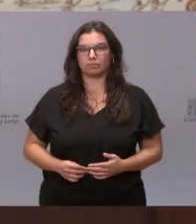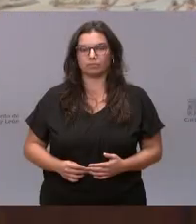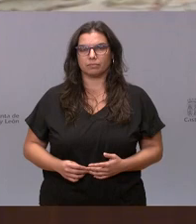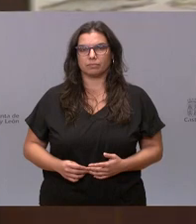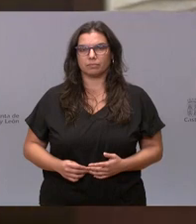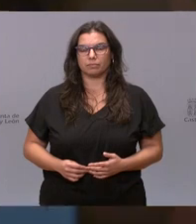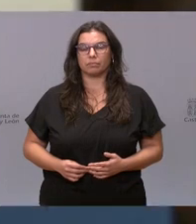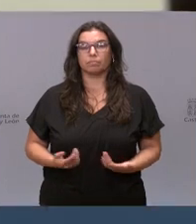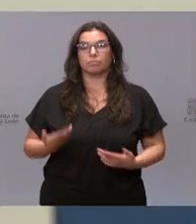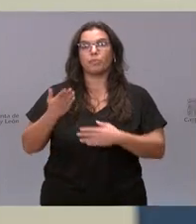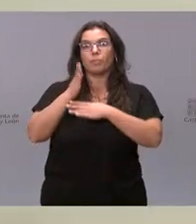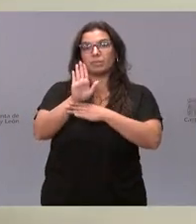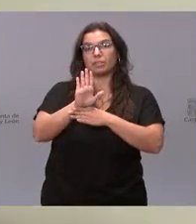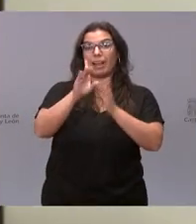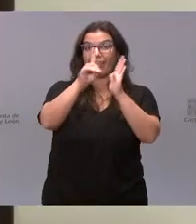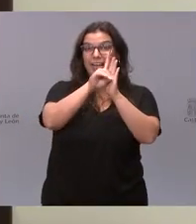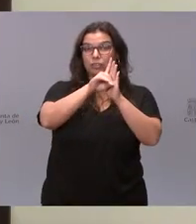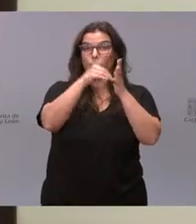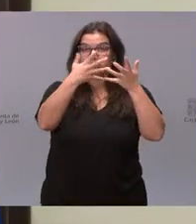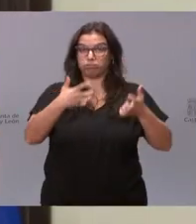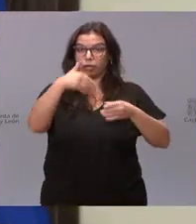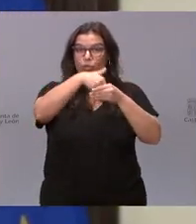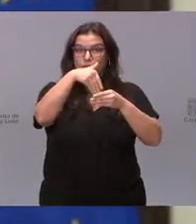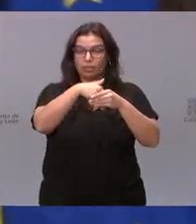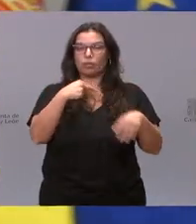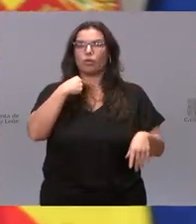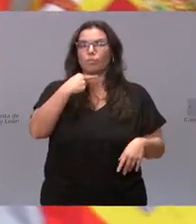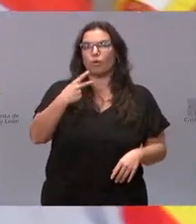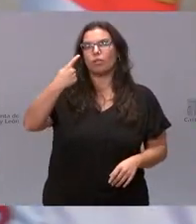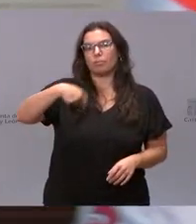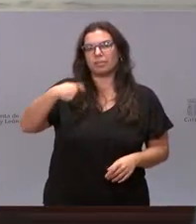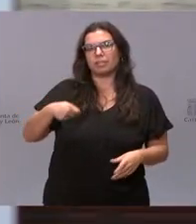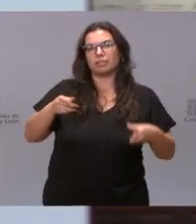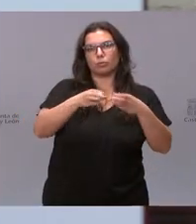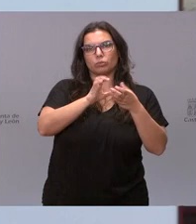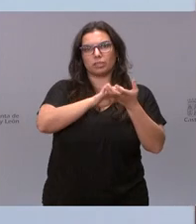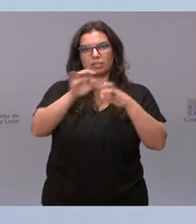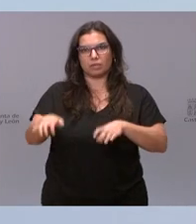Para presentar el contenido del decreto, toma la palabra el presidente de la Junta de Castilla y León.